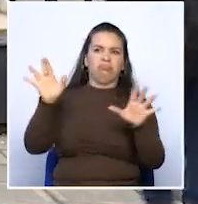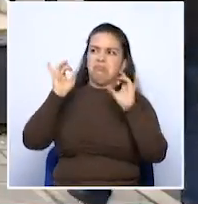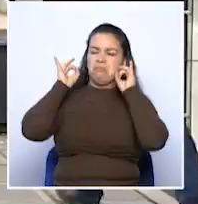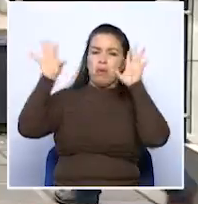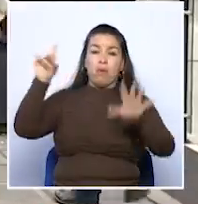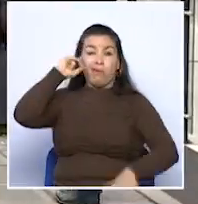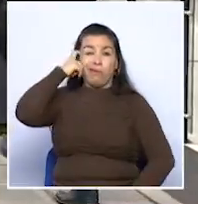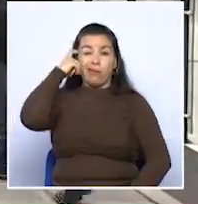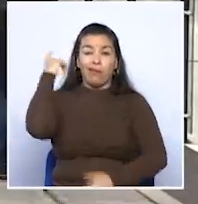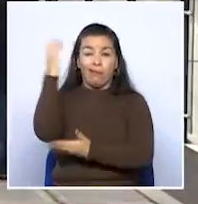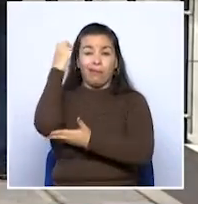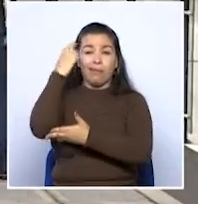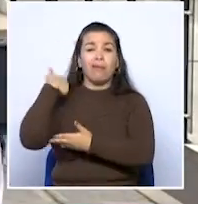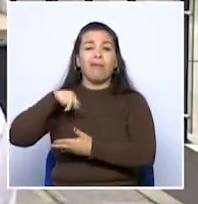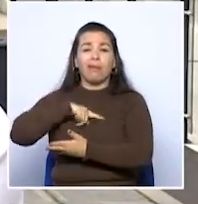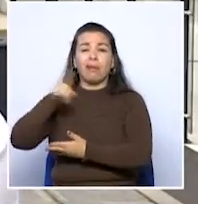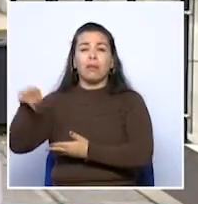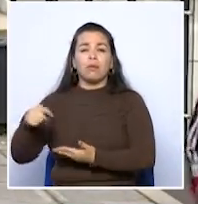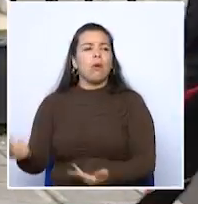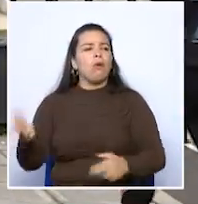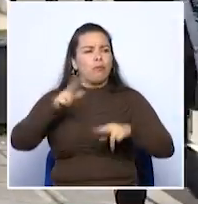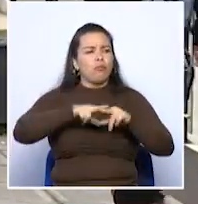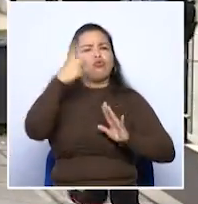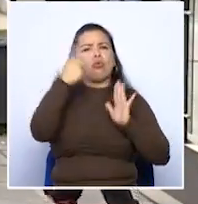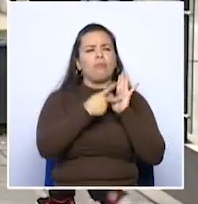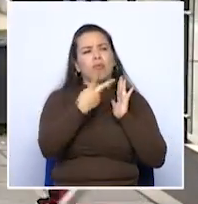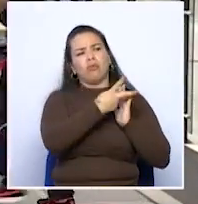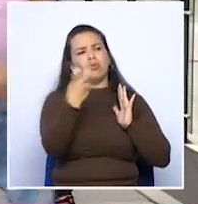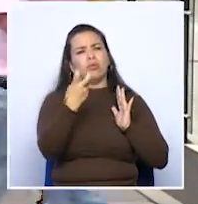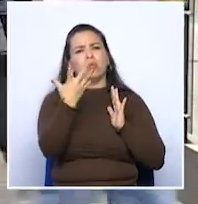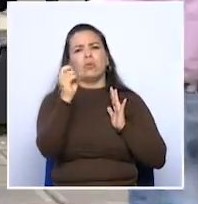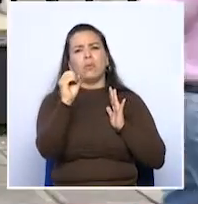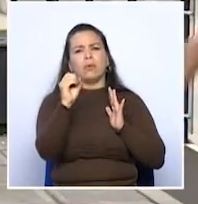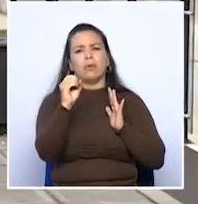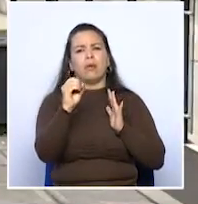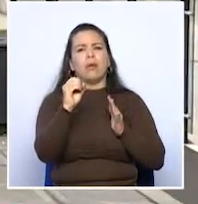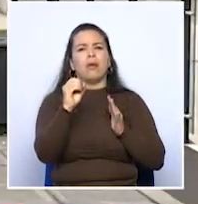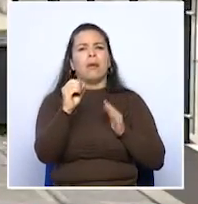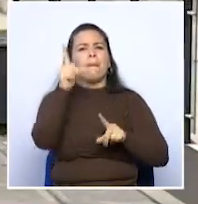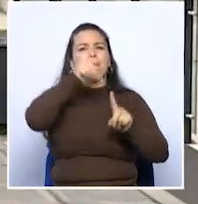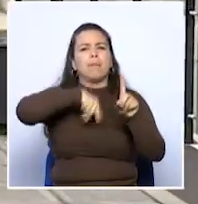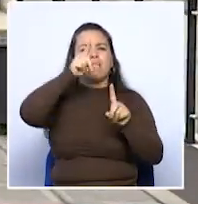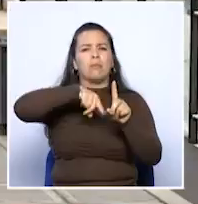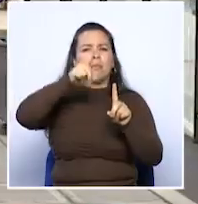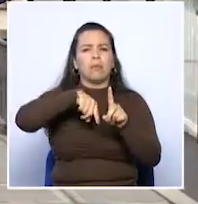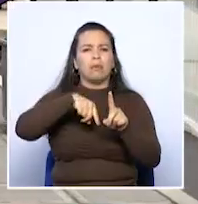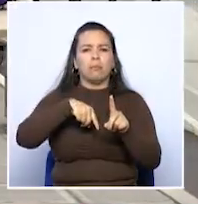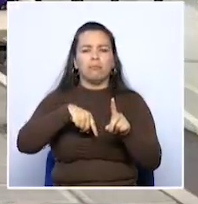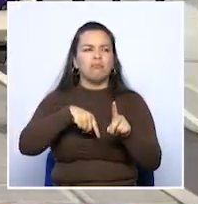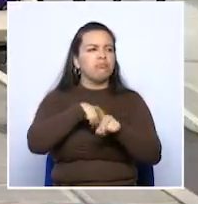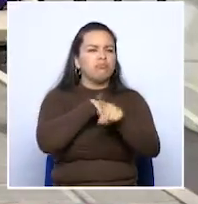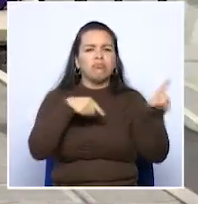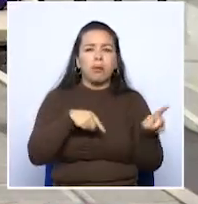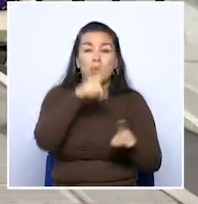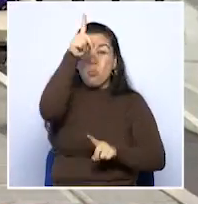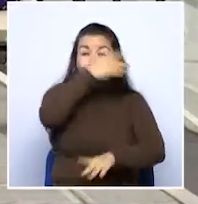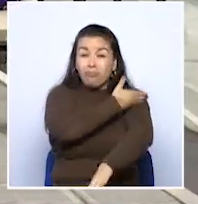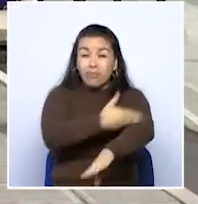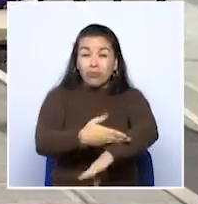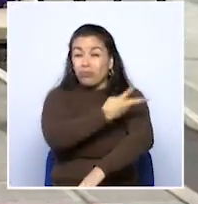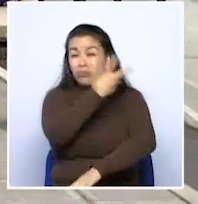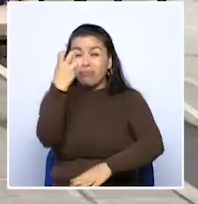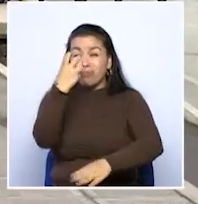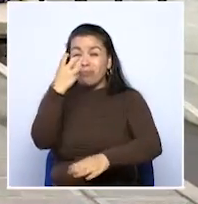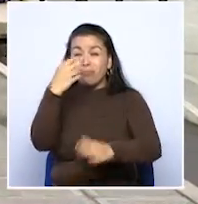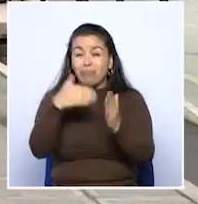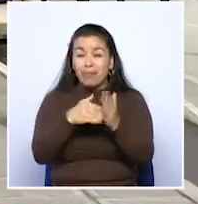el gobierno colombiano haya ofrecido un incremento de 2.250 pesos mensuales en el salario de más de un millón doscientos